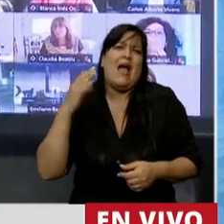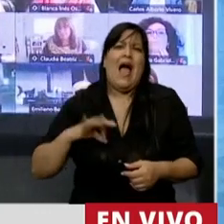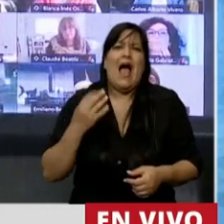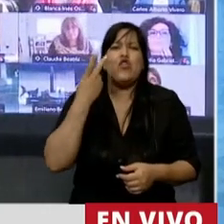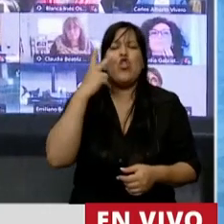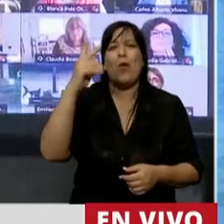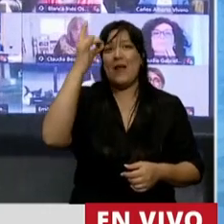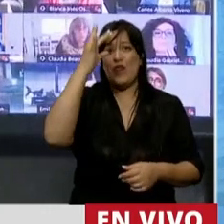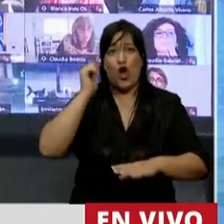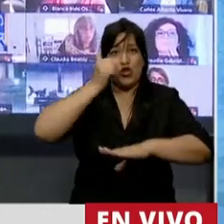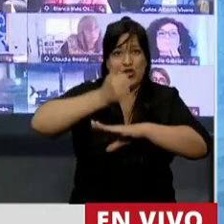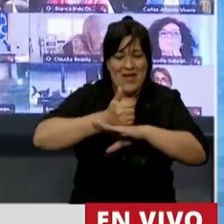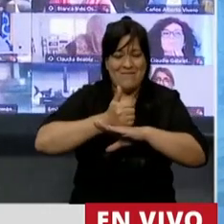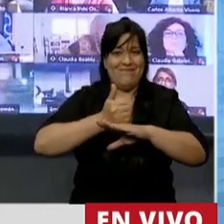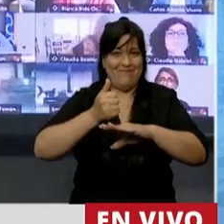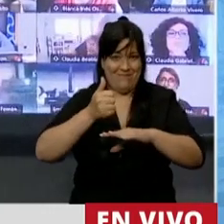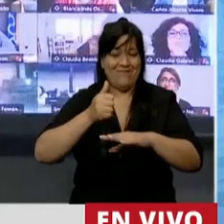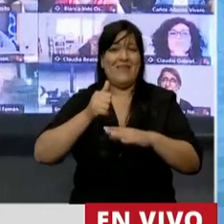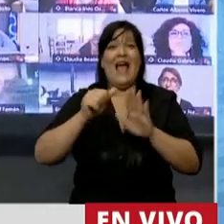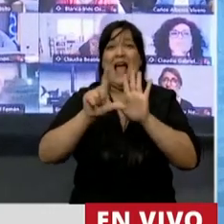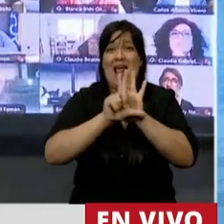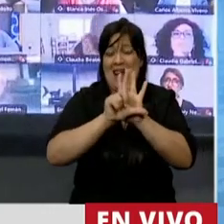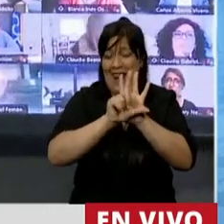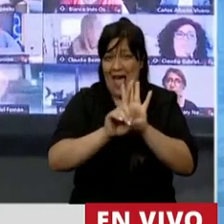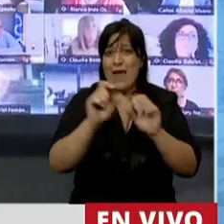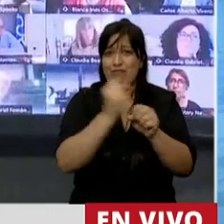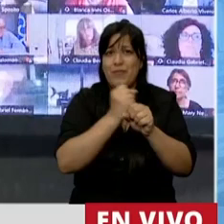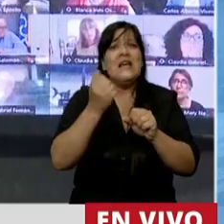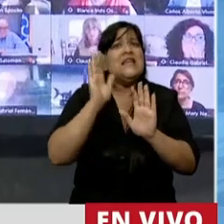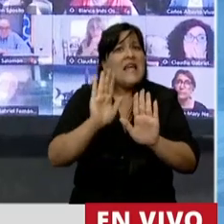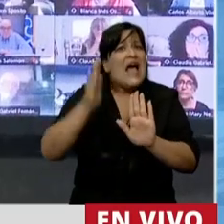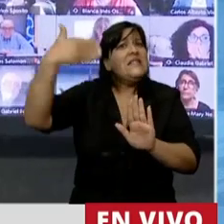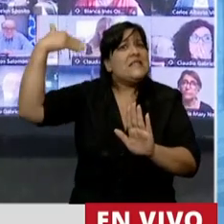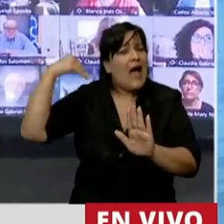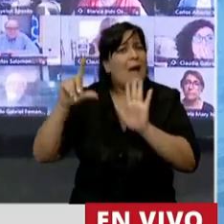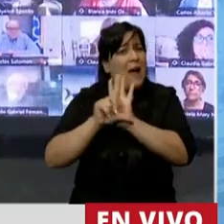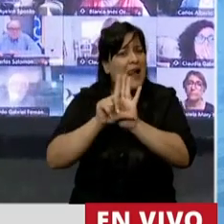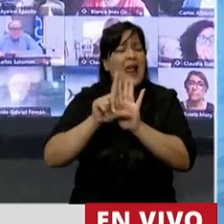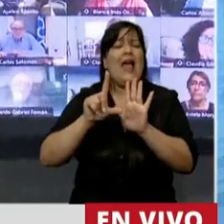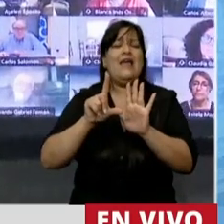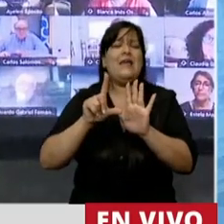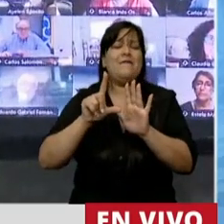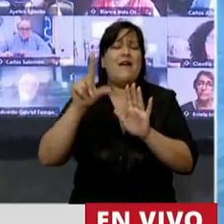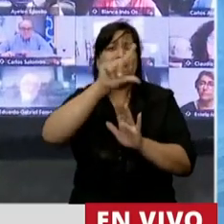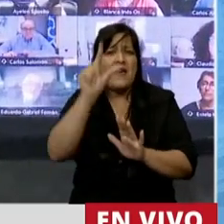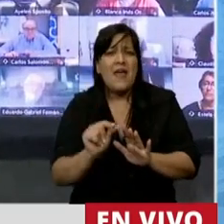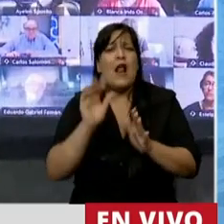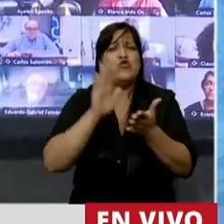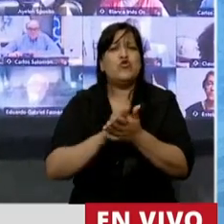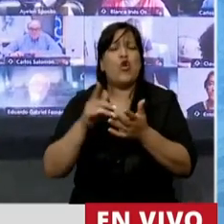2012, esta legislación, en realidad ya existía en la Argentina el Sistema Federal de Manejo del Fuego.